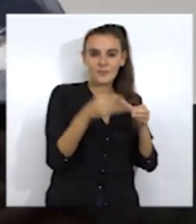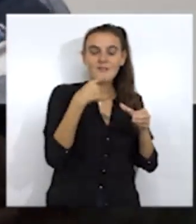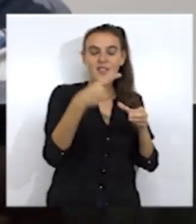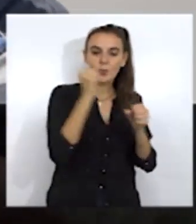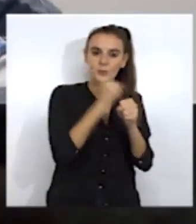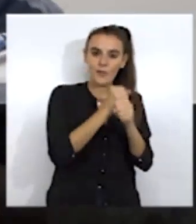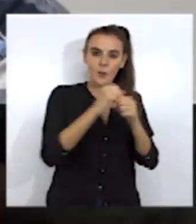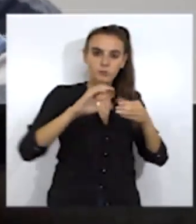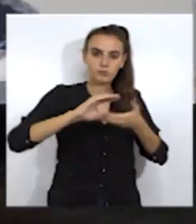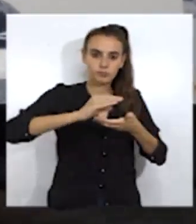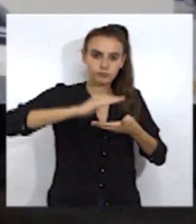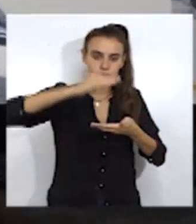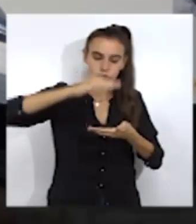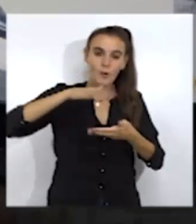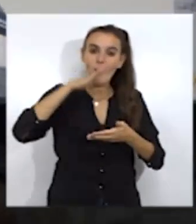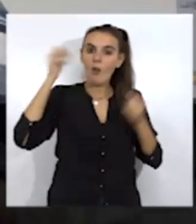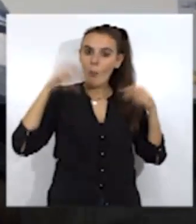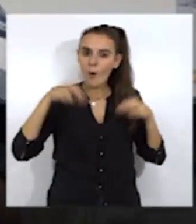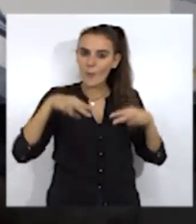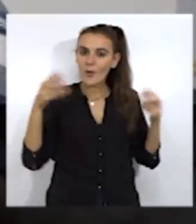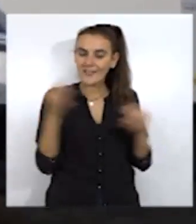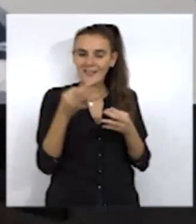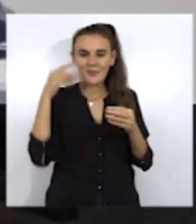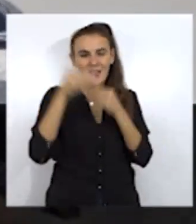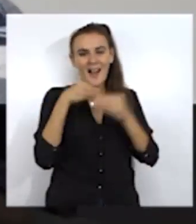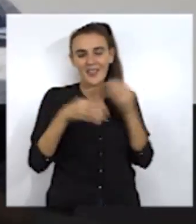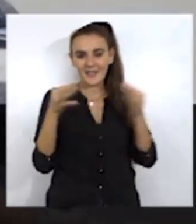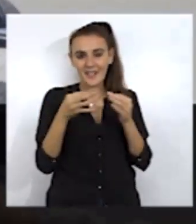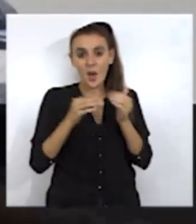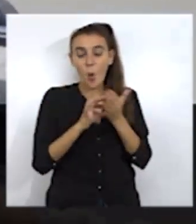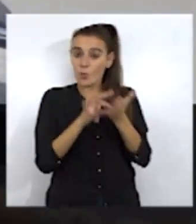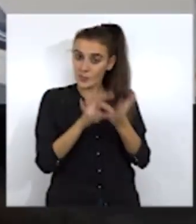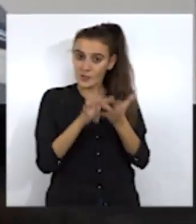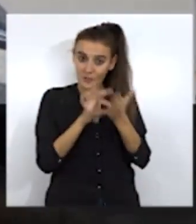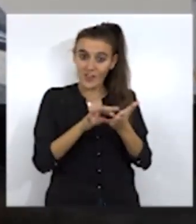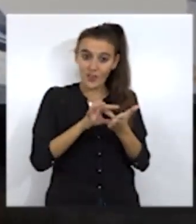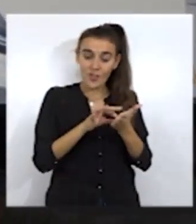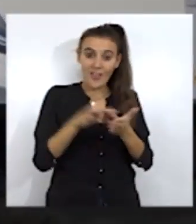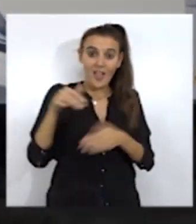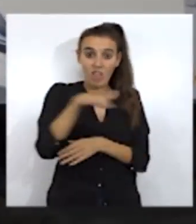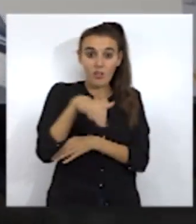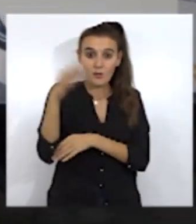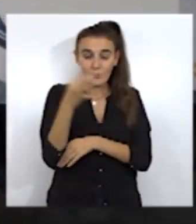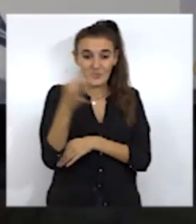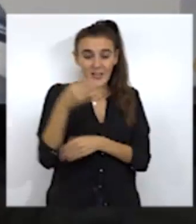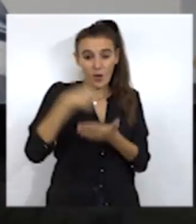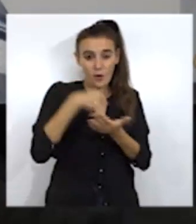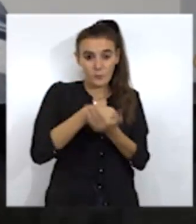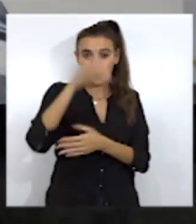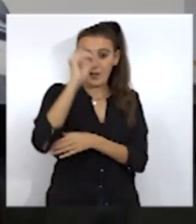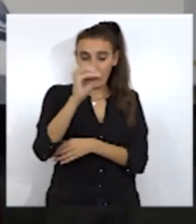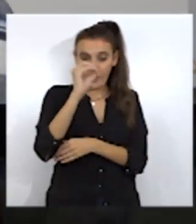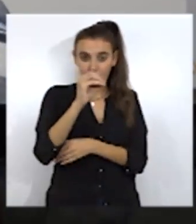tiene un exceso de trabajo, pero lo peor de todo esto es que se pretende hacer un servicio en un lugar a coste cero,